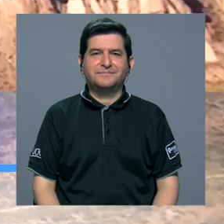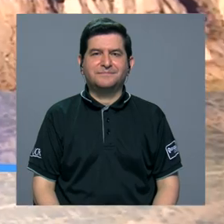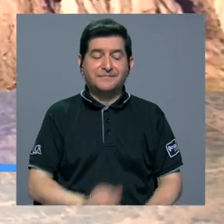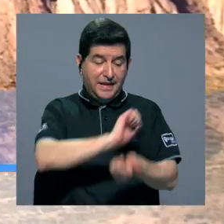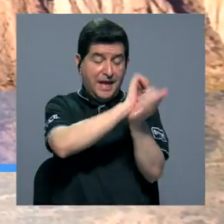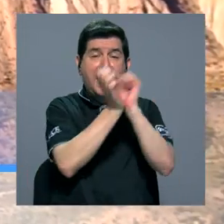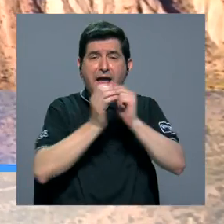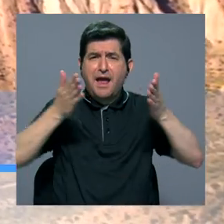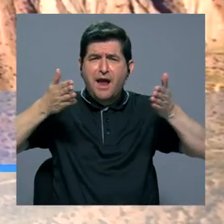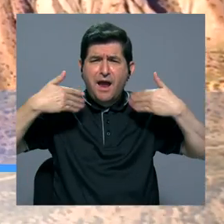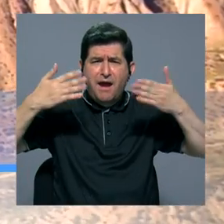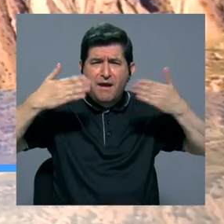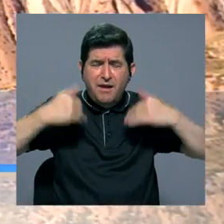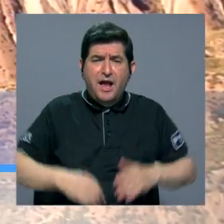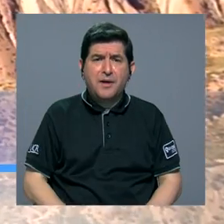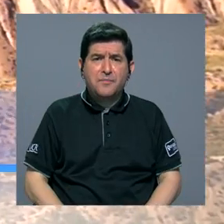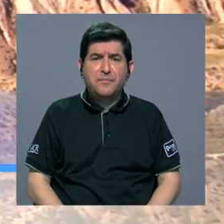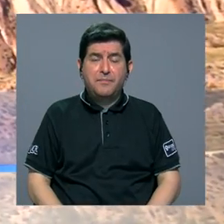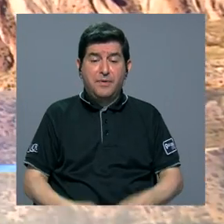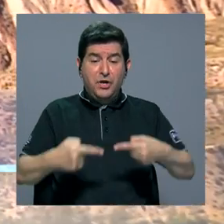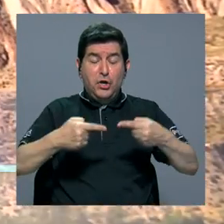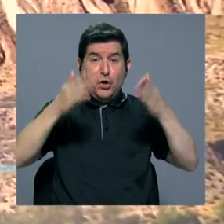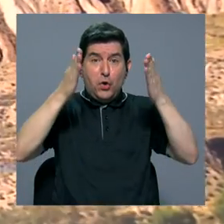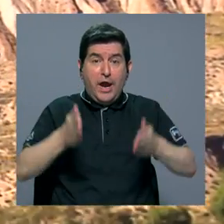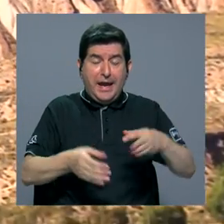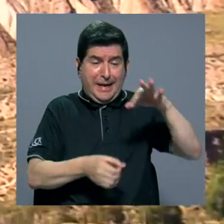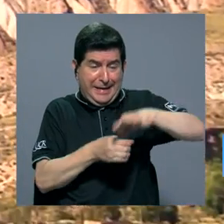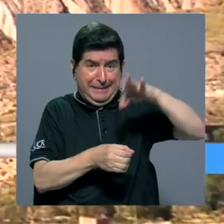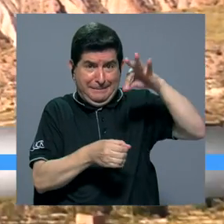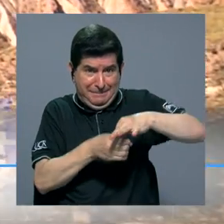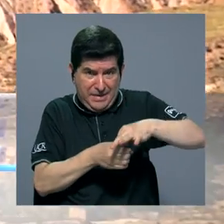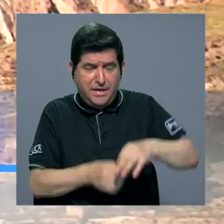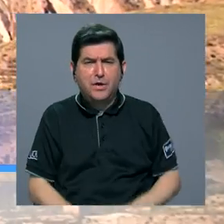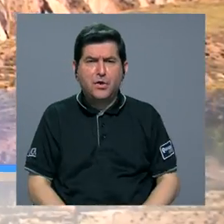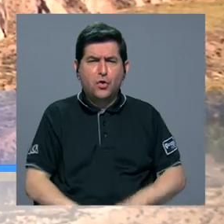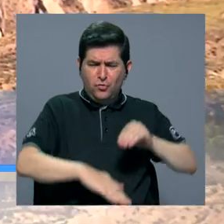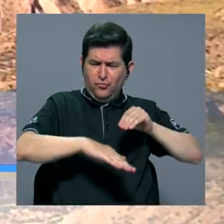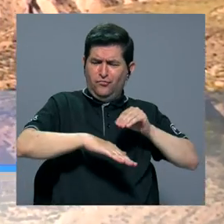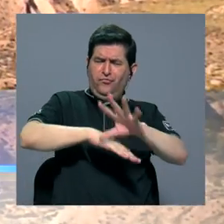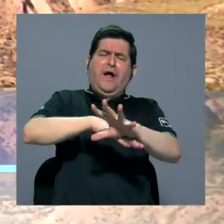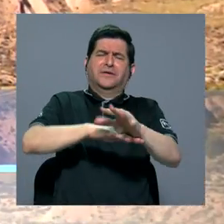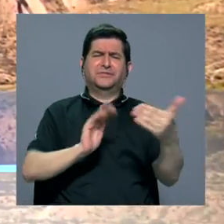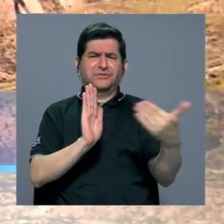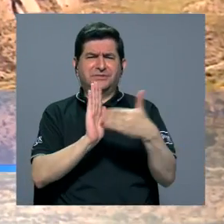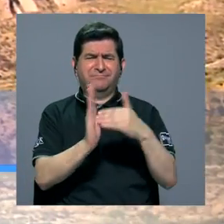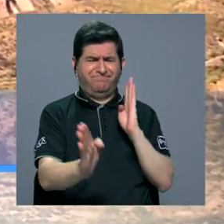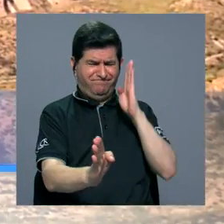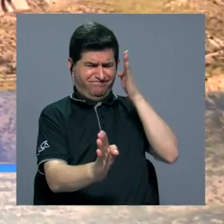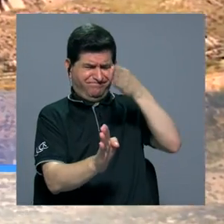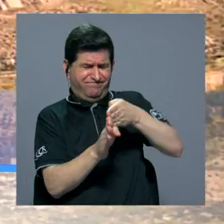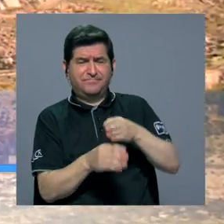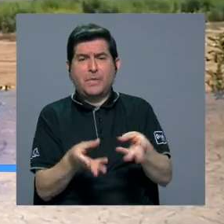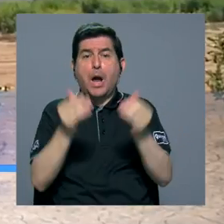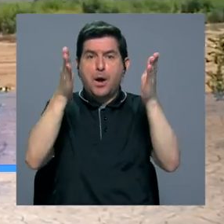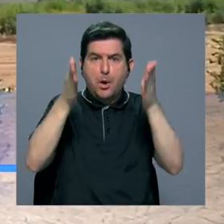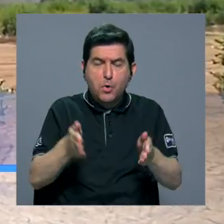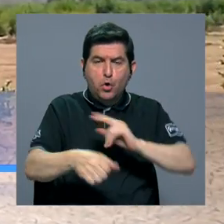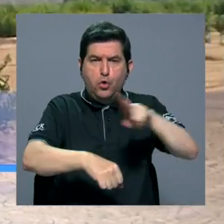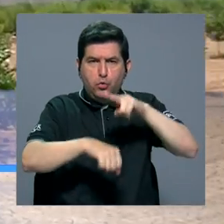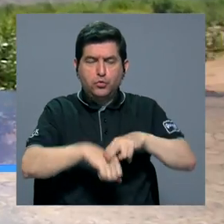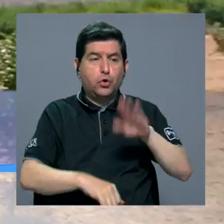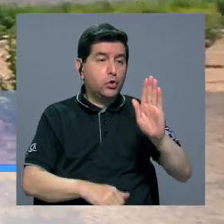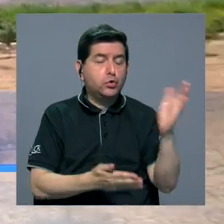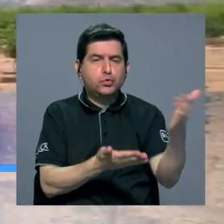El cambio climático es uno de los enemigos de la agricultura y sus consecuencias afectan directamente a los productores